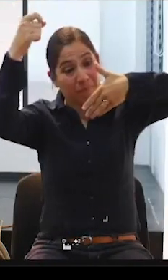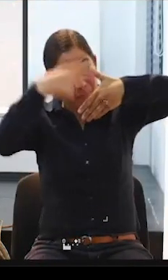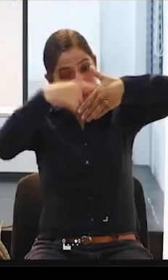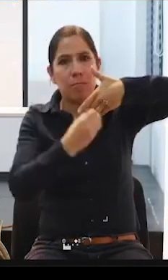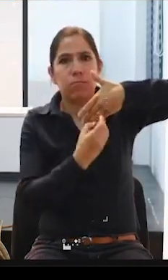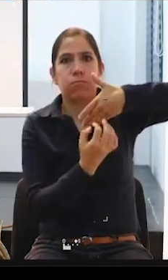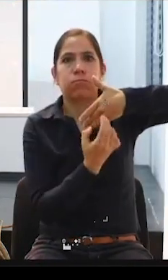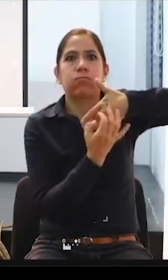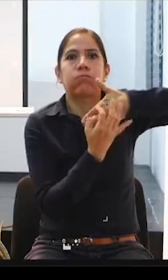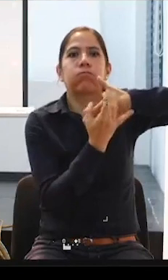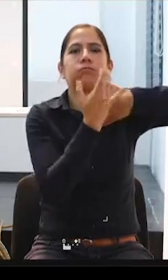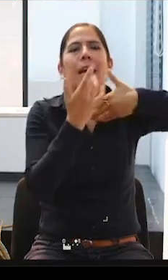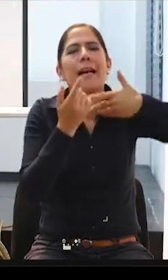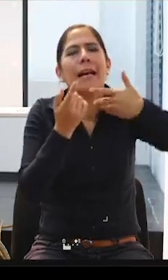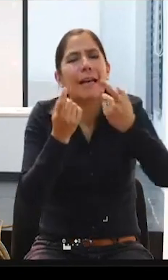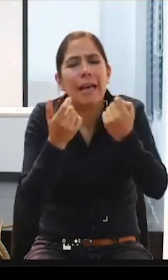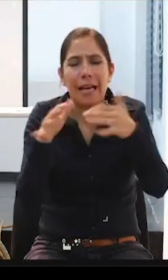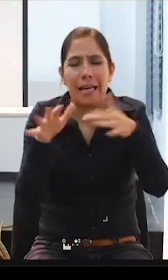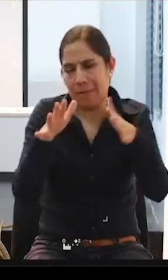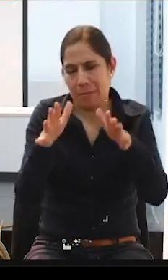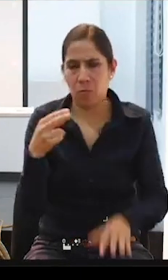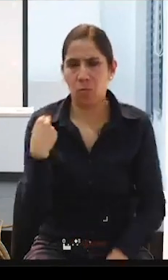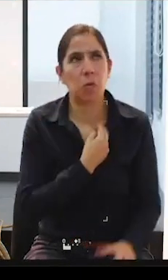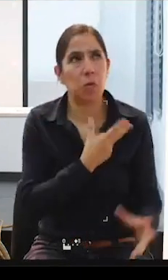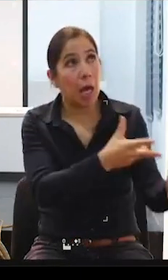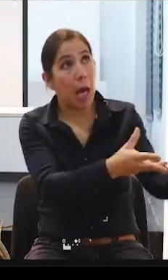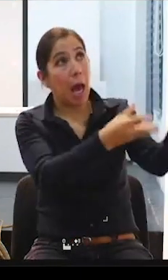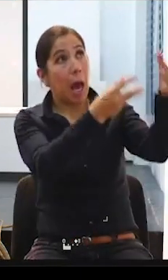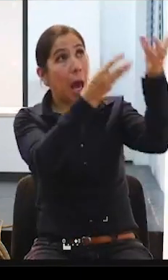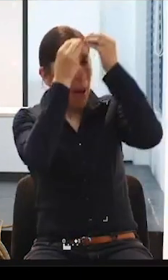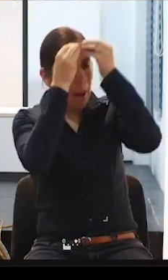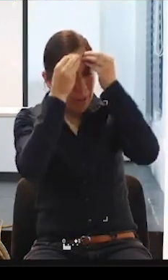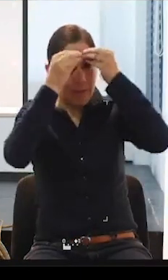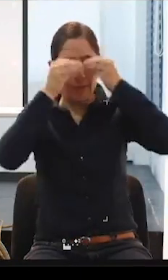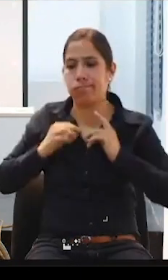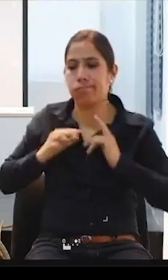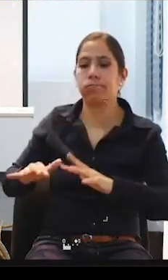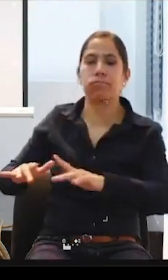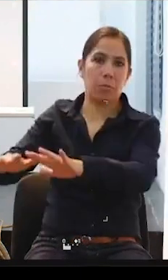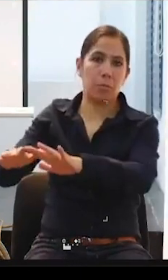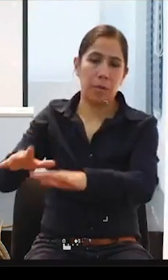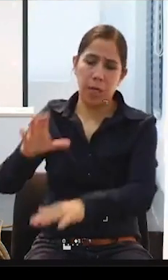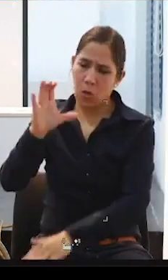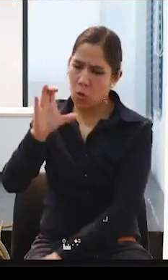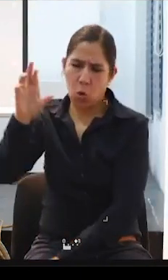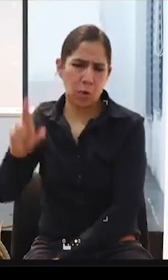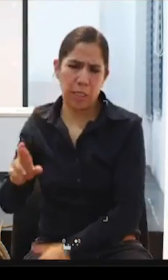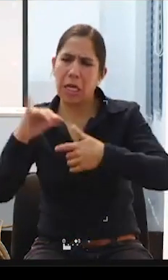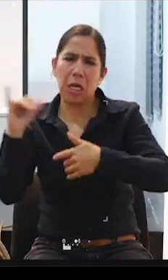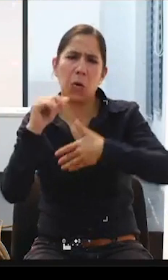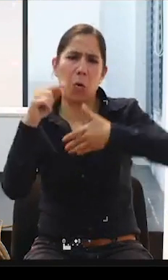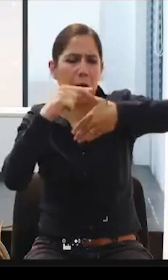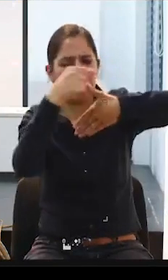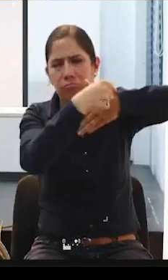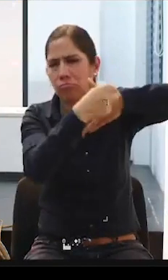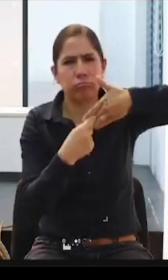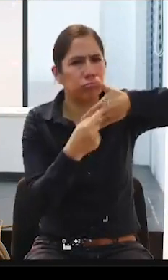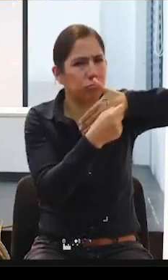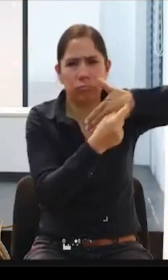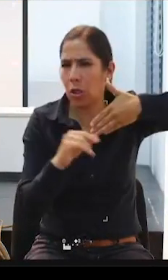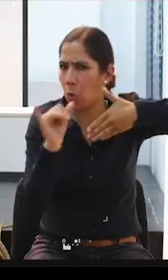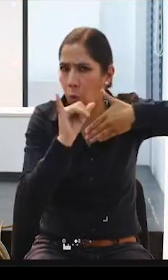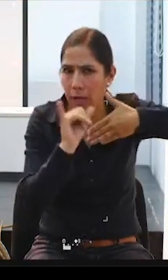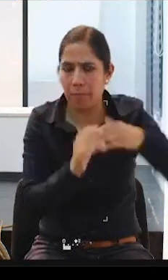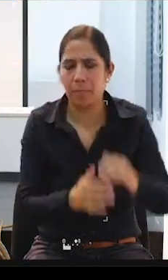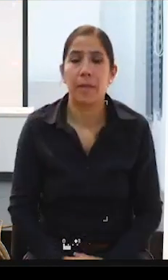pasar tanto en Costa Rica como en los demás países. Antes aquí, previo